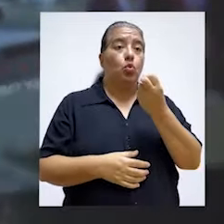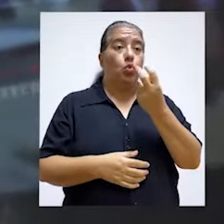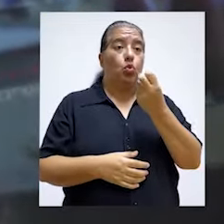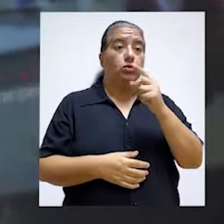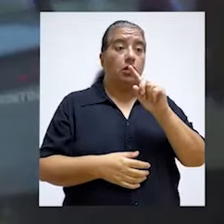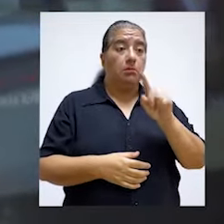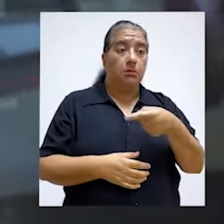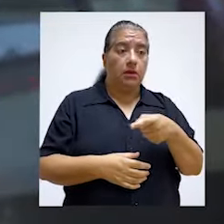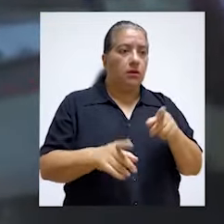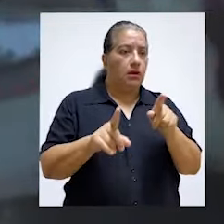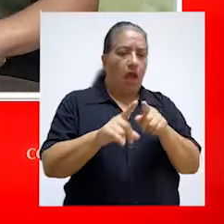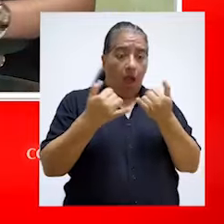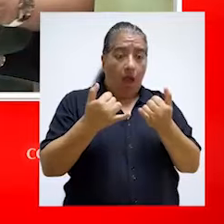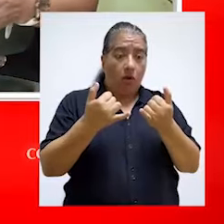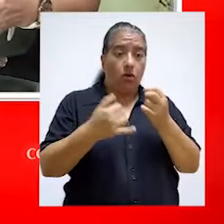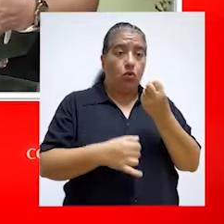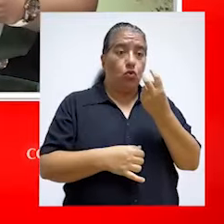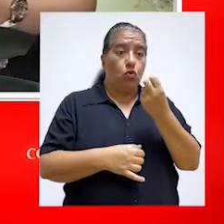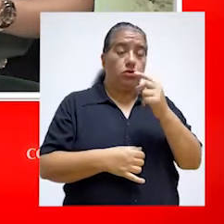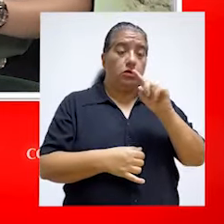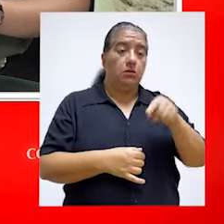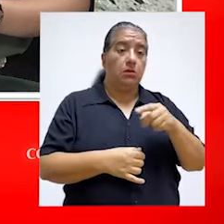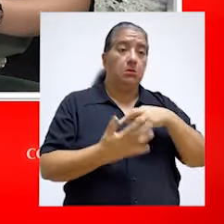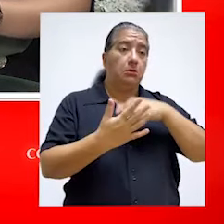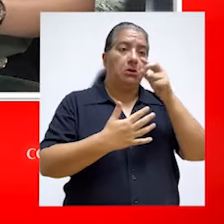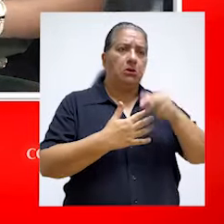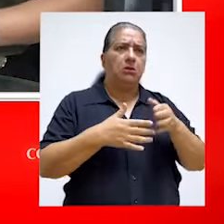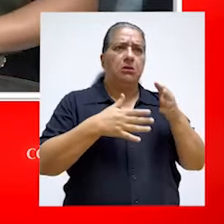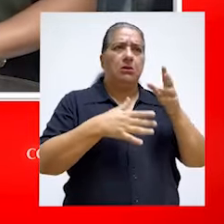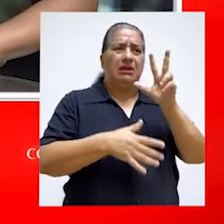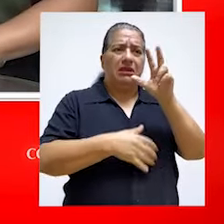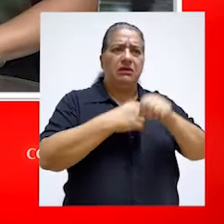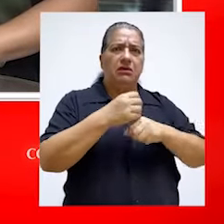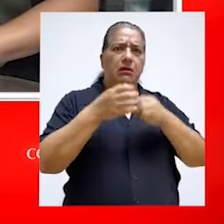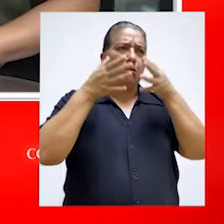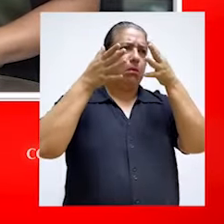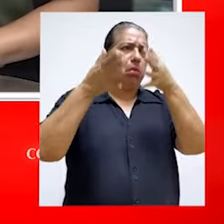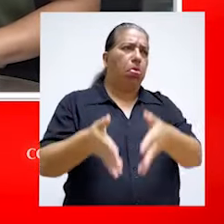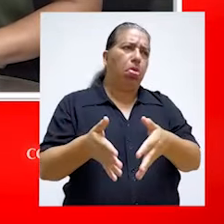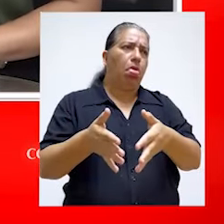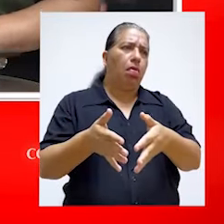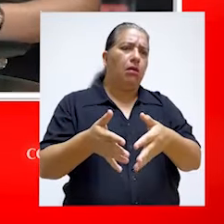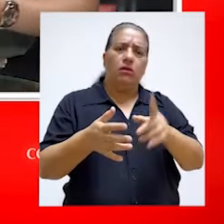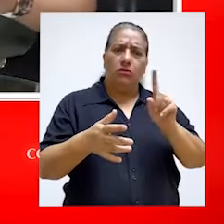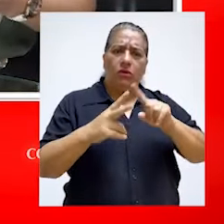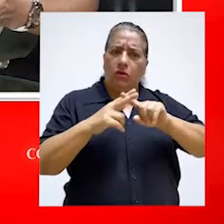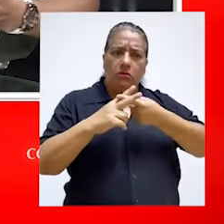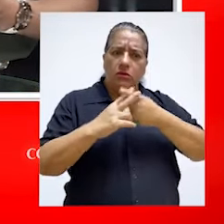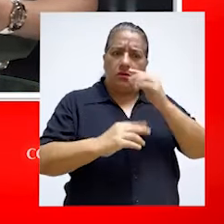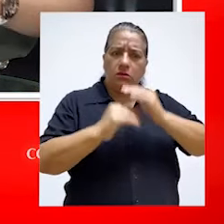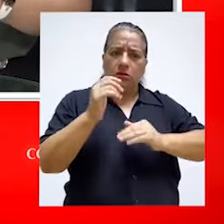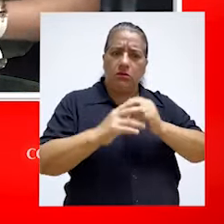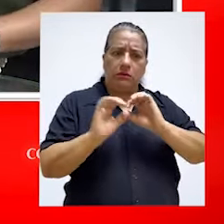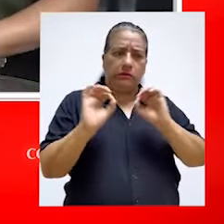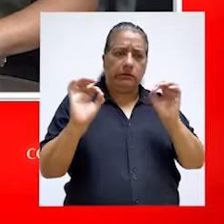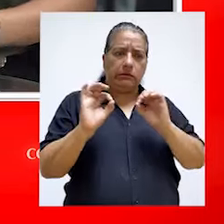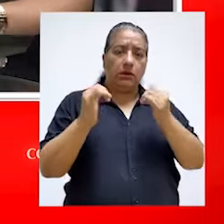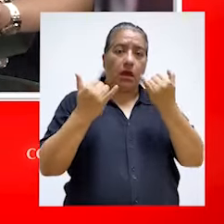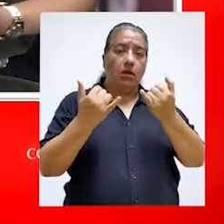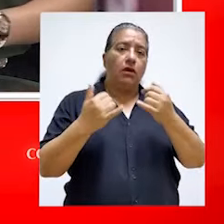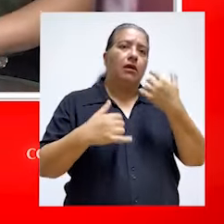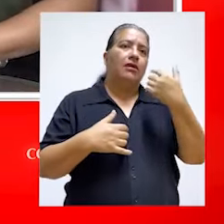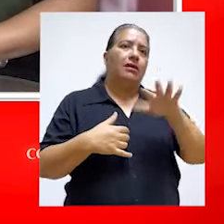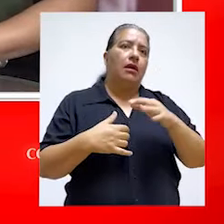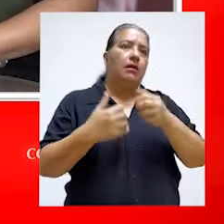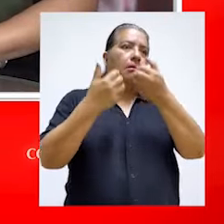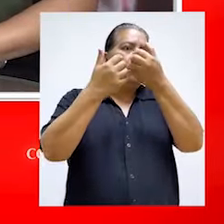por hoy, ya generaron perjuicio al Estado. Pero la verdad es que la Contraloría sí ha ido advirtiendo de los riesgos que encuentran en determinado proyecto, en determinada obra,